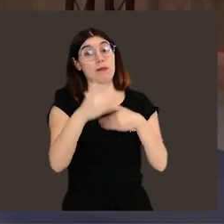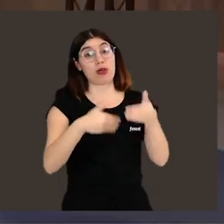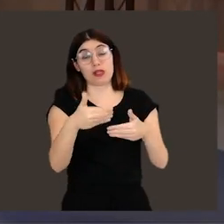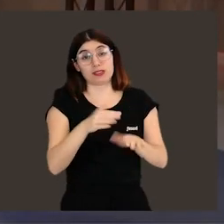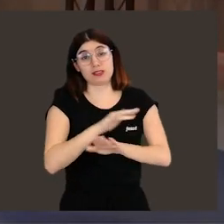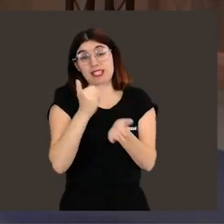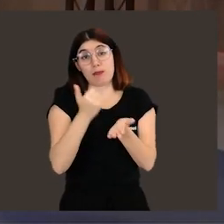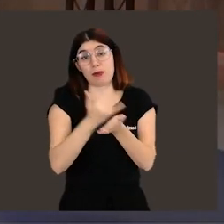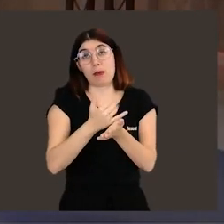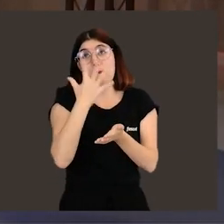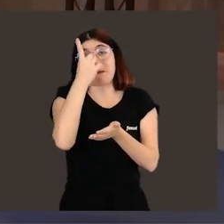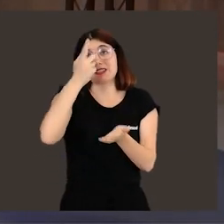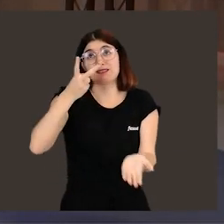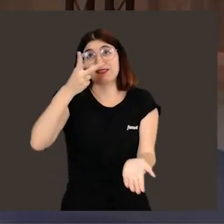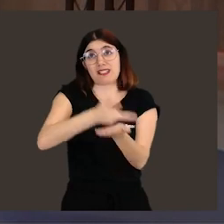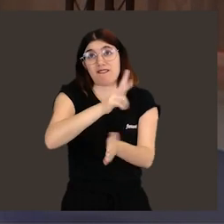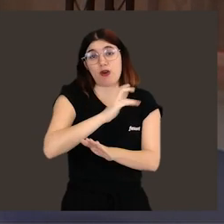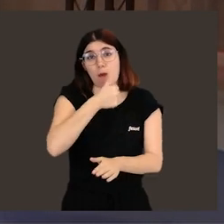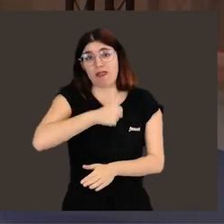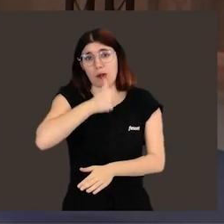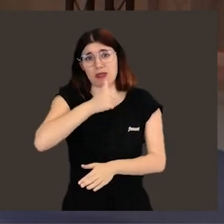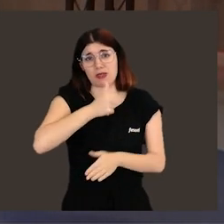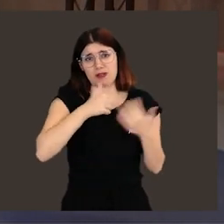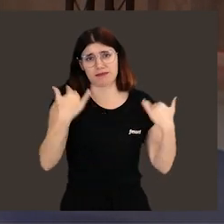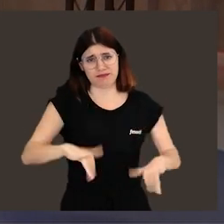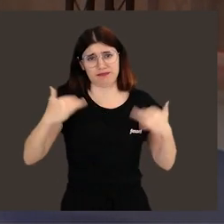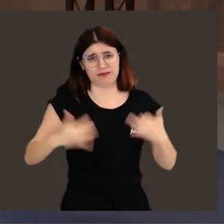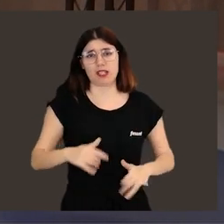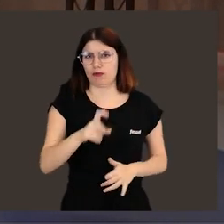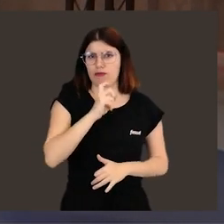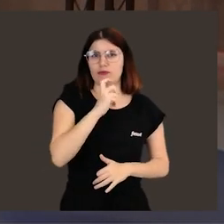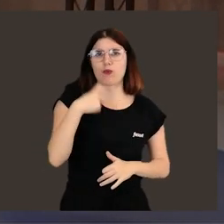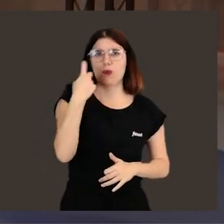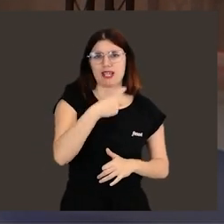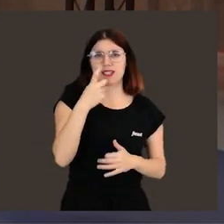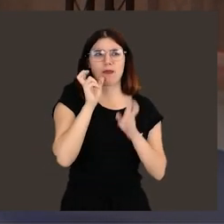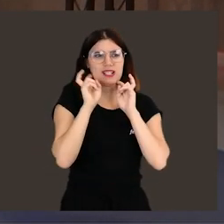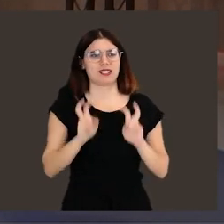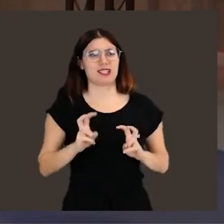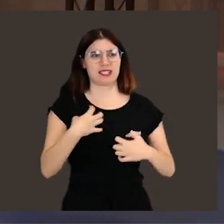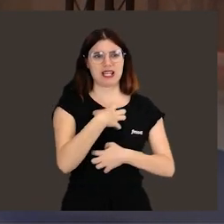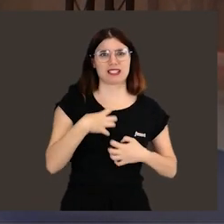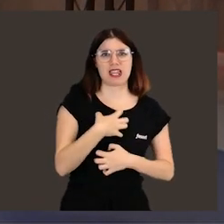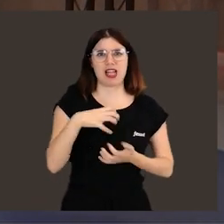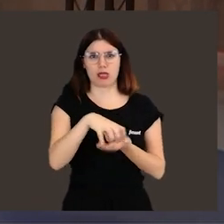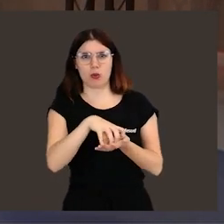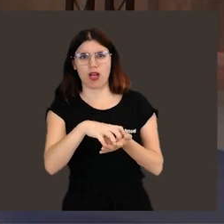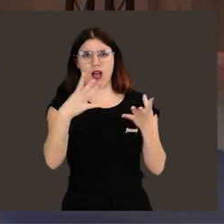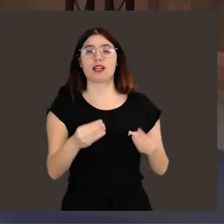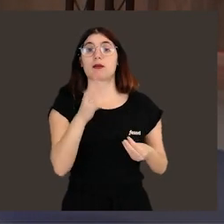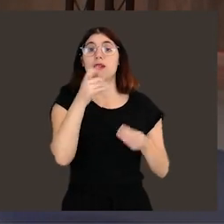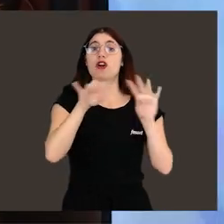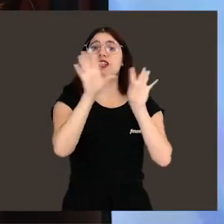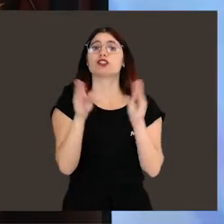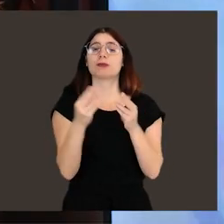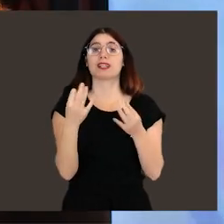un buen resumen. Y el propio proceso es la prueba más desafiante de todas, aguantar todo ese tiempo de bajo estrés, bajo ansiedad y